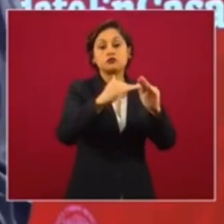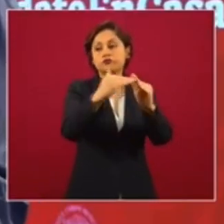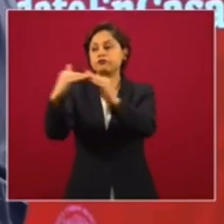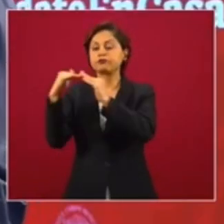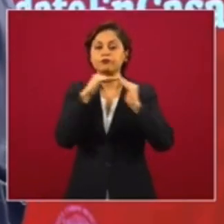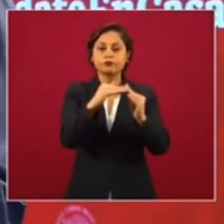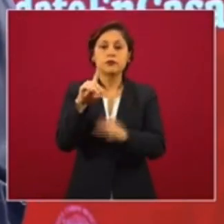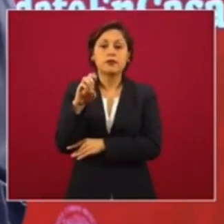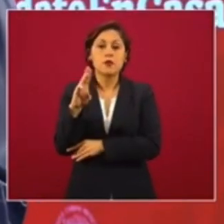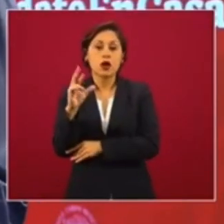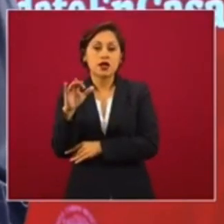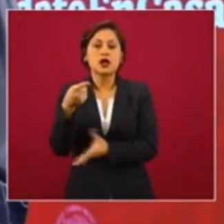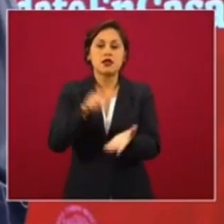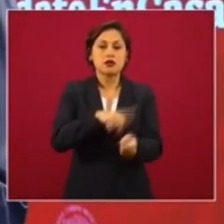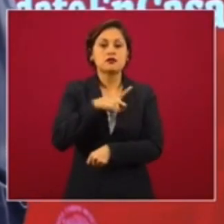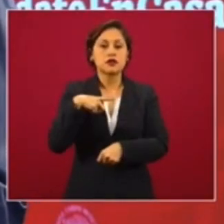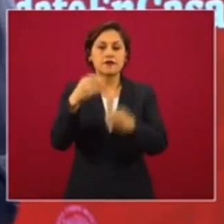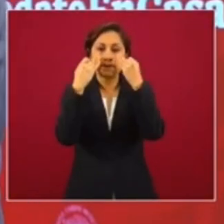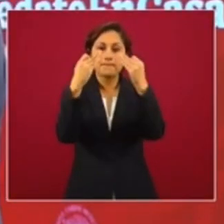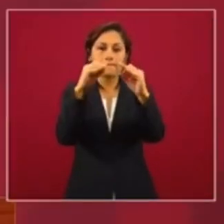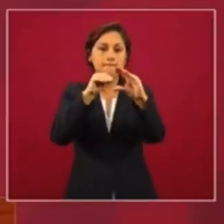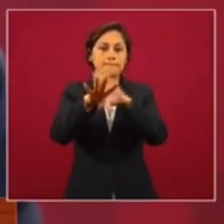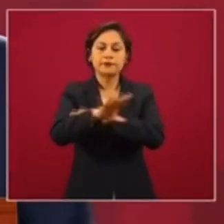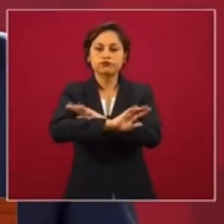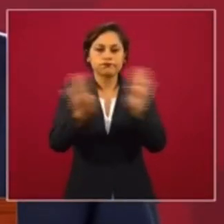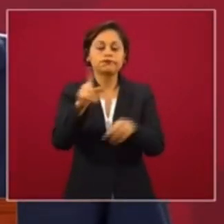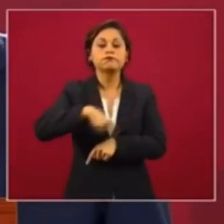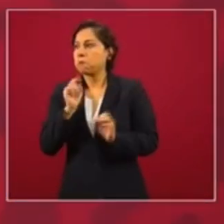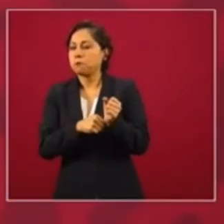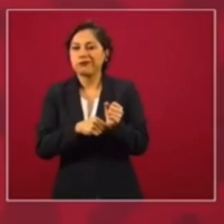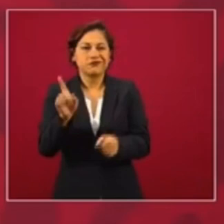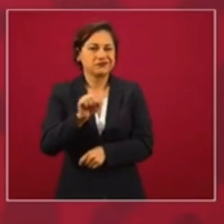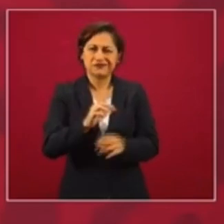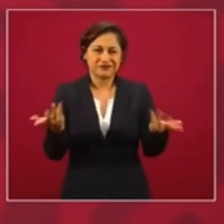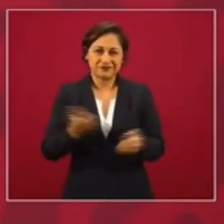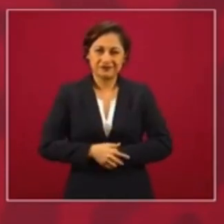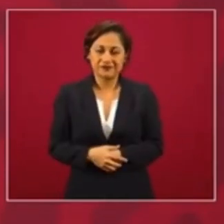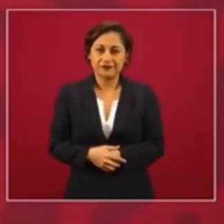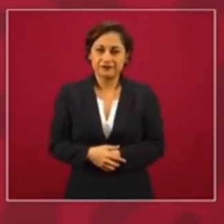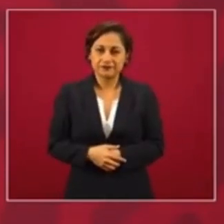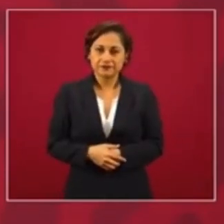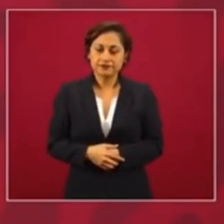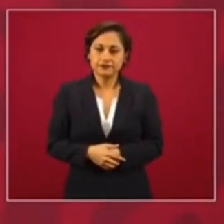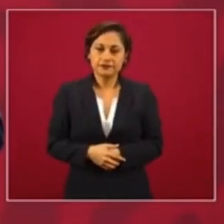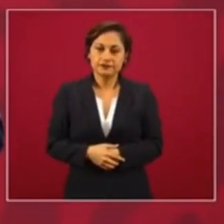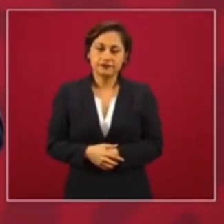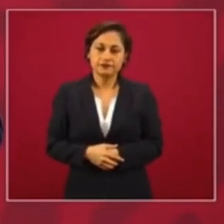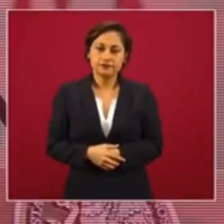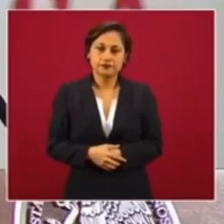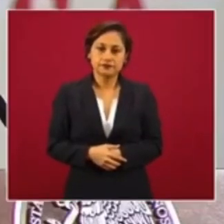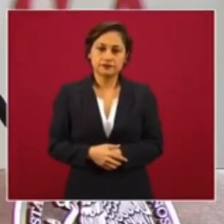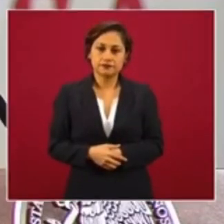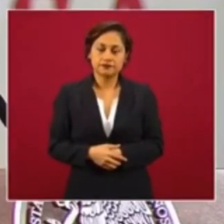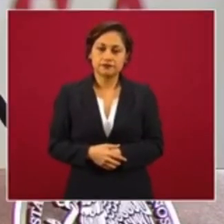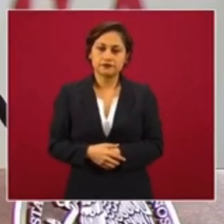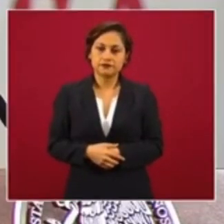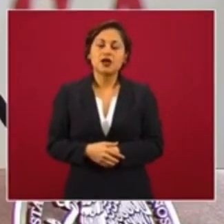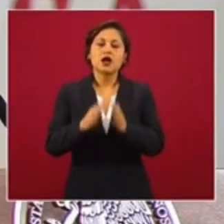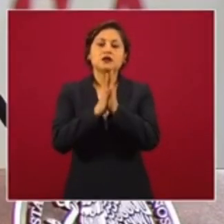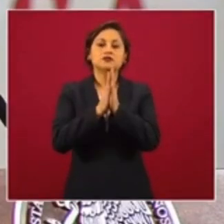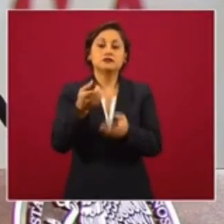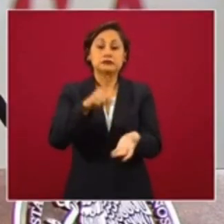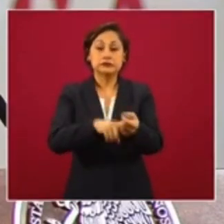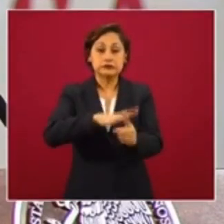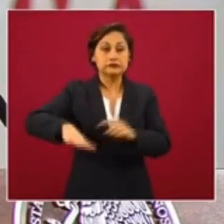transparencia, no tirar la piedra y esconder la mano, lo que no debe de existir es la hipocresía,